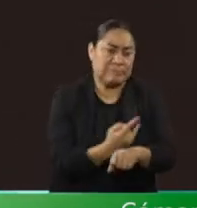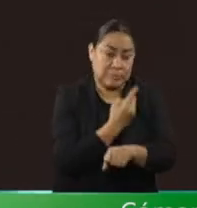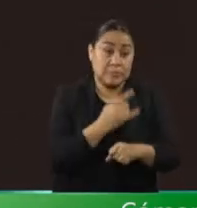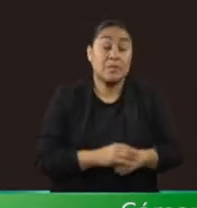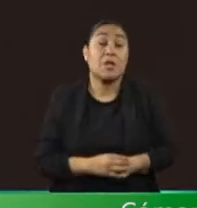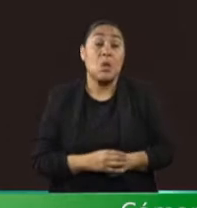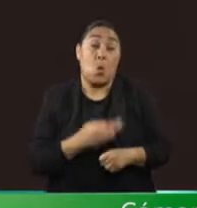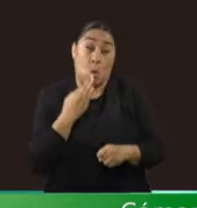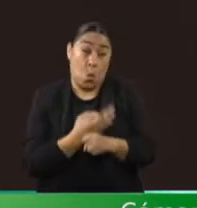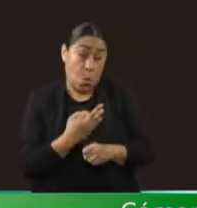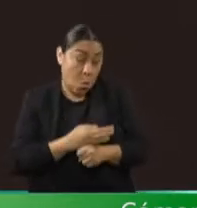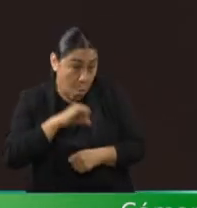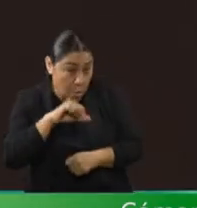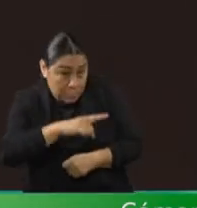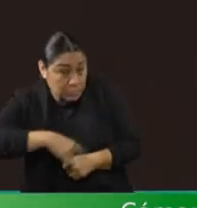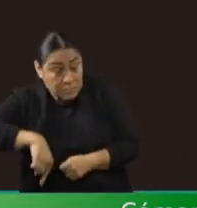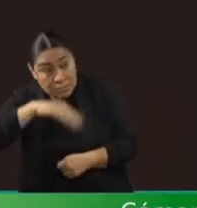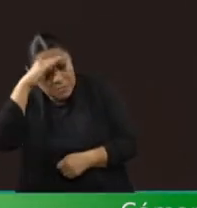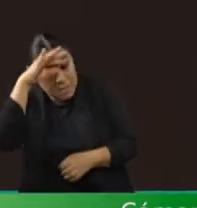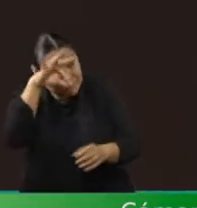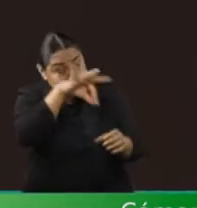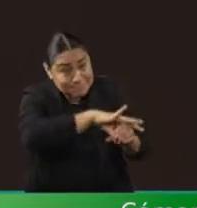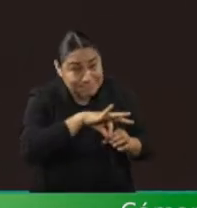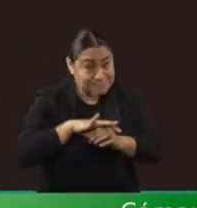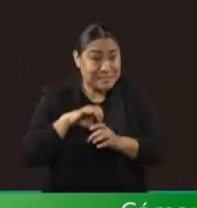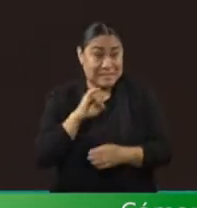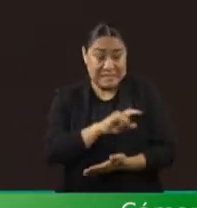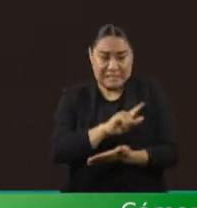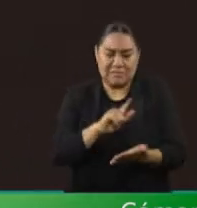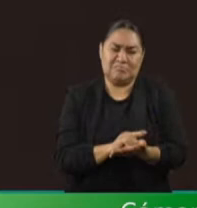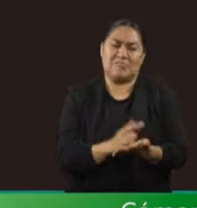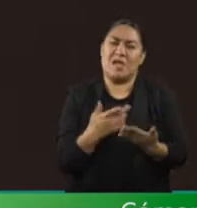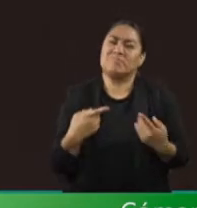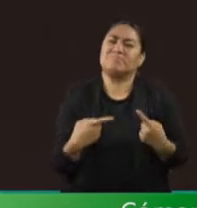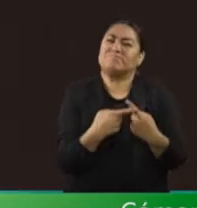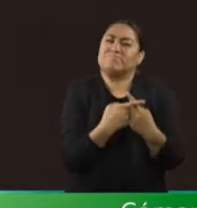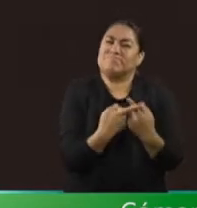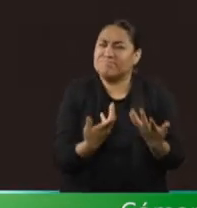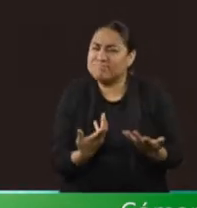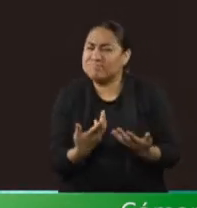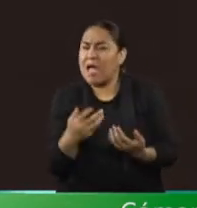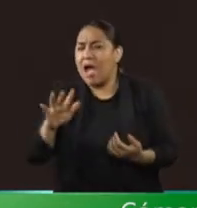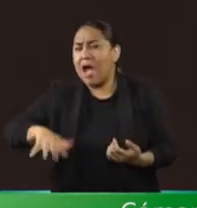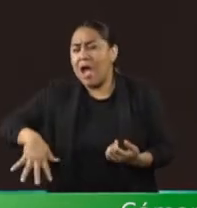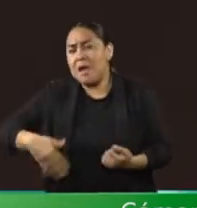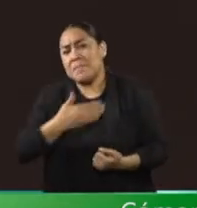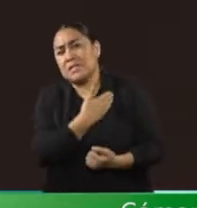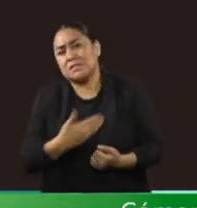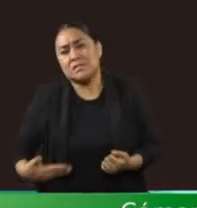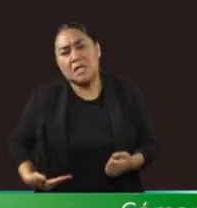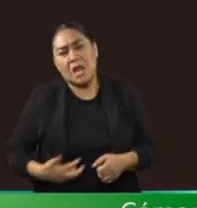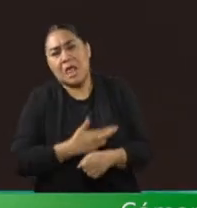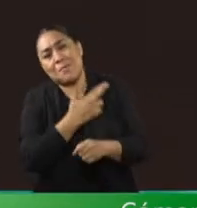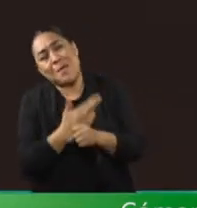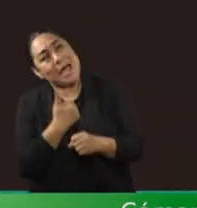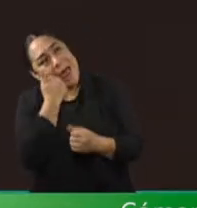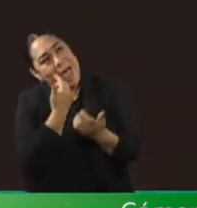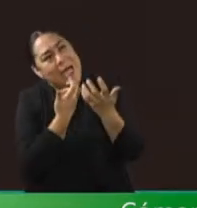lo que se pretende aprobar el día de hoy contradice pues las aspiraciones de la presidenta de la República y